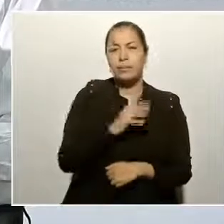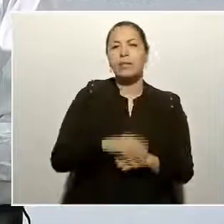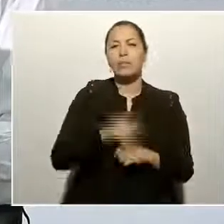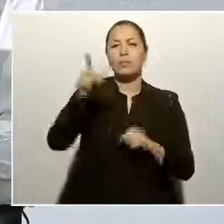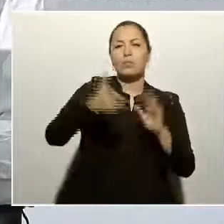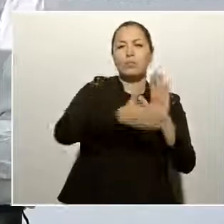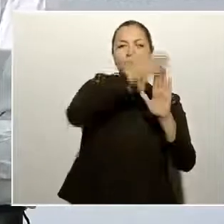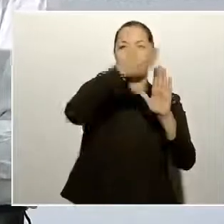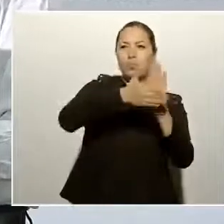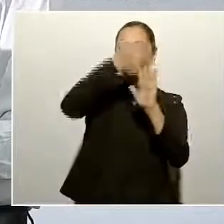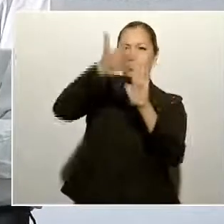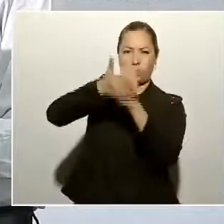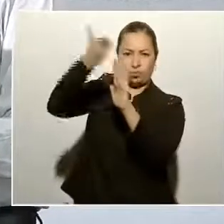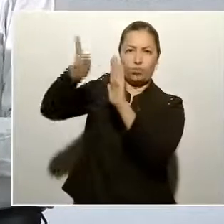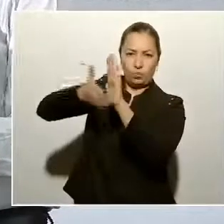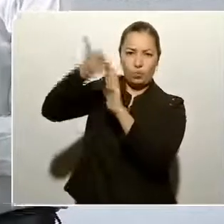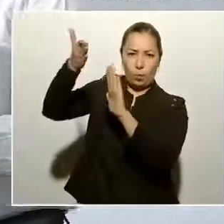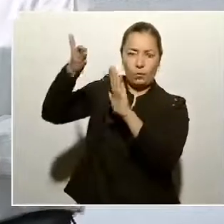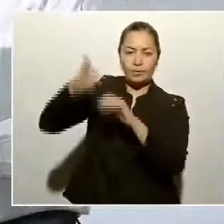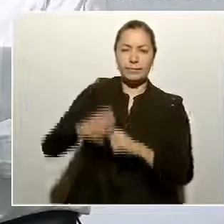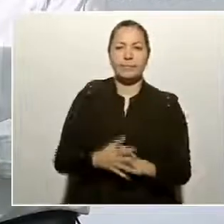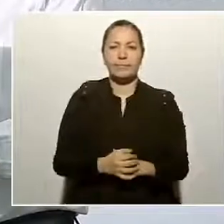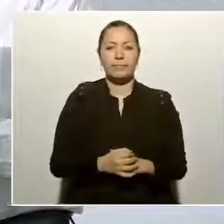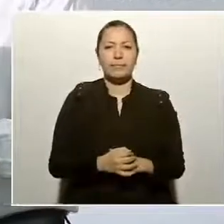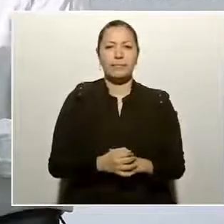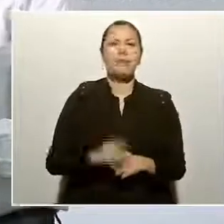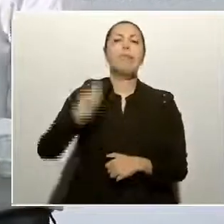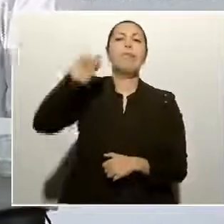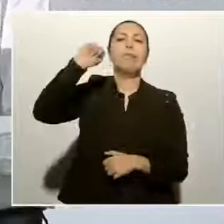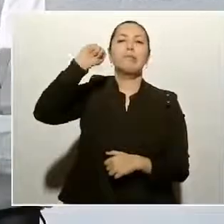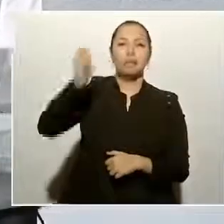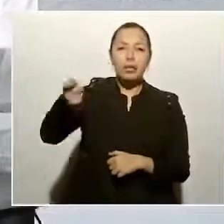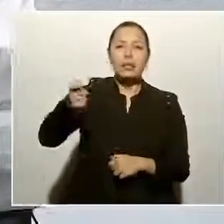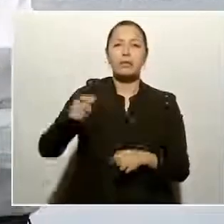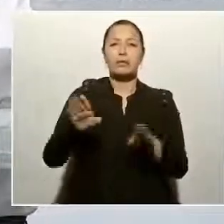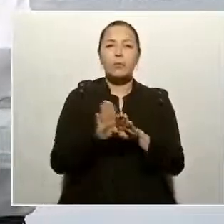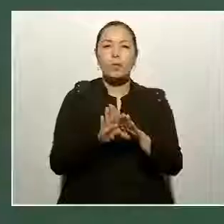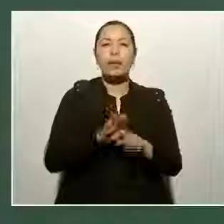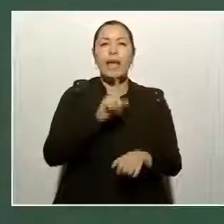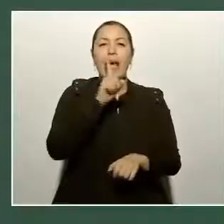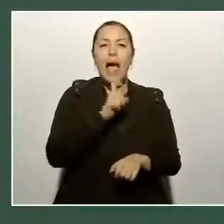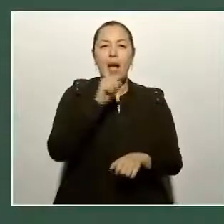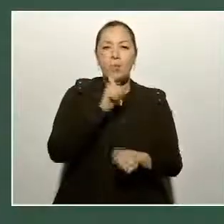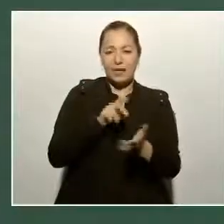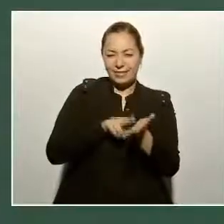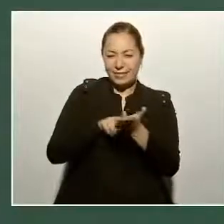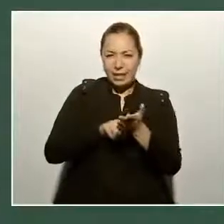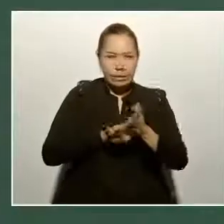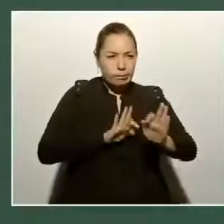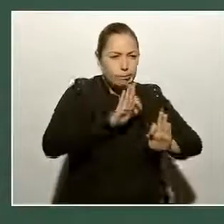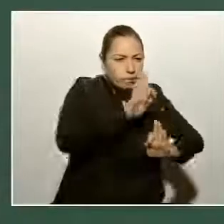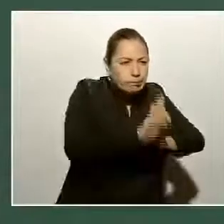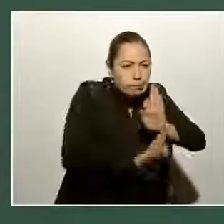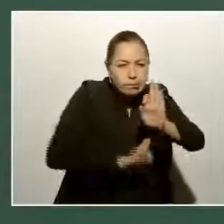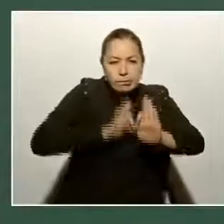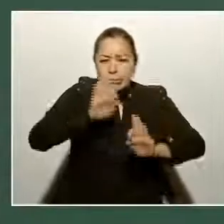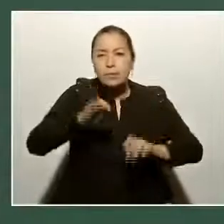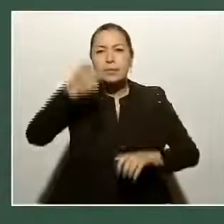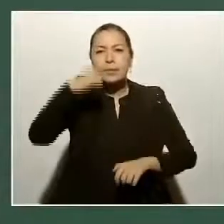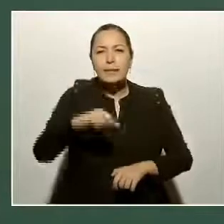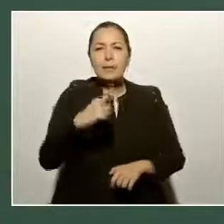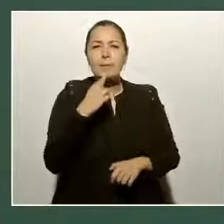de tratamiento de aguas negras para mejorar